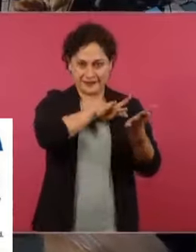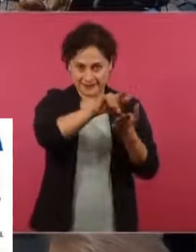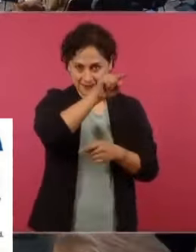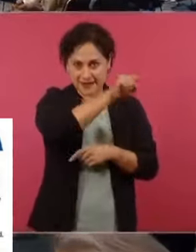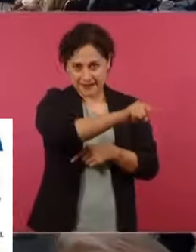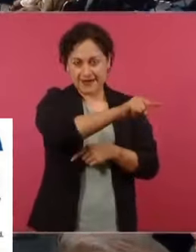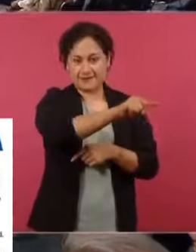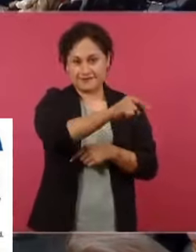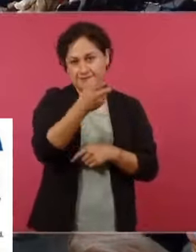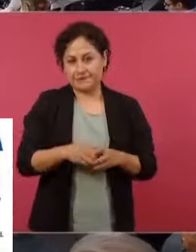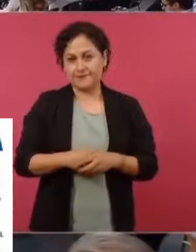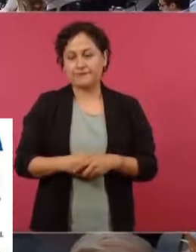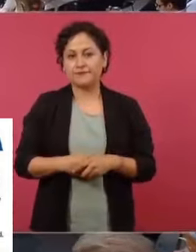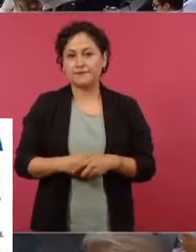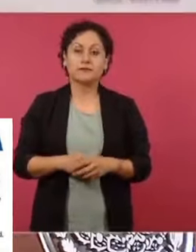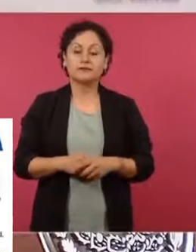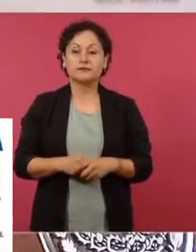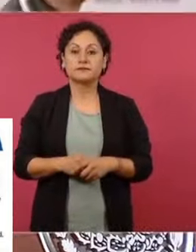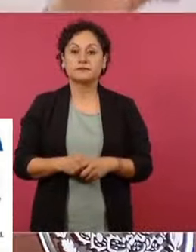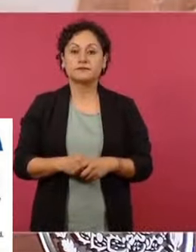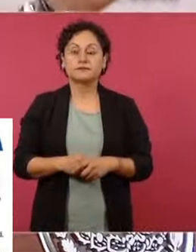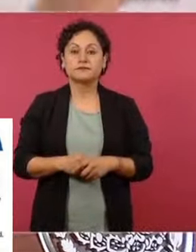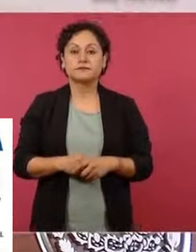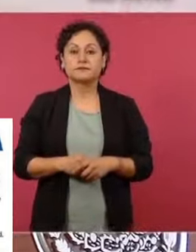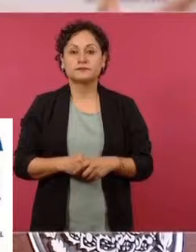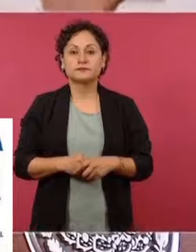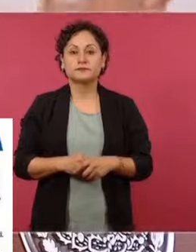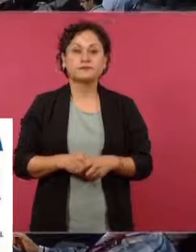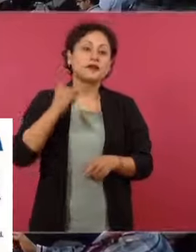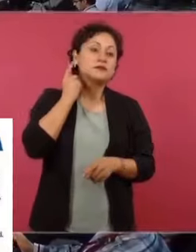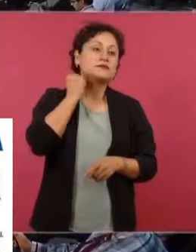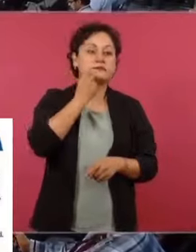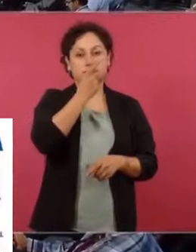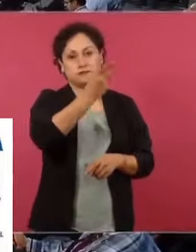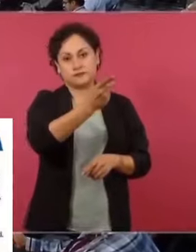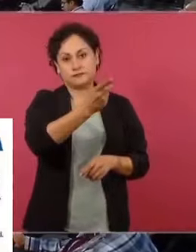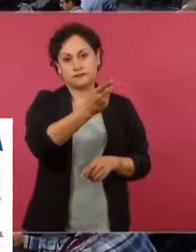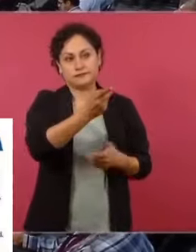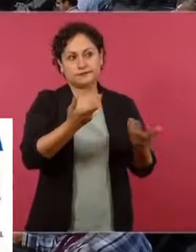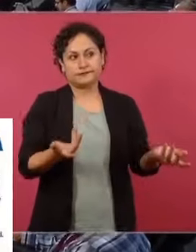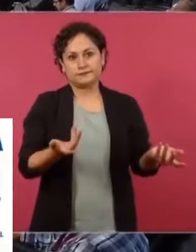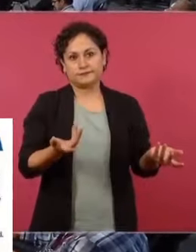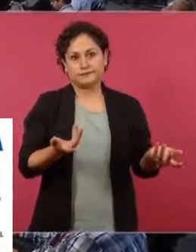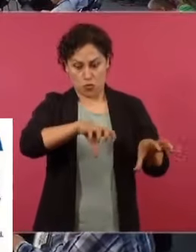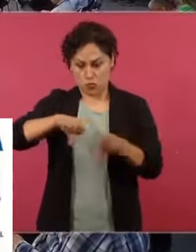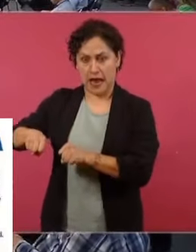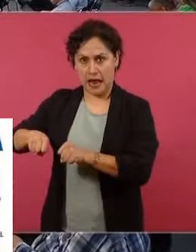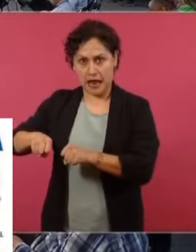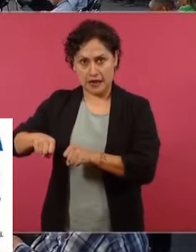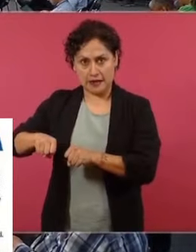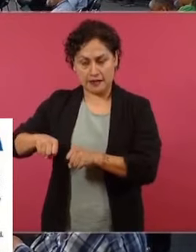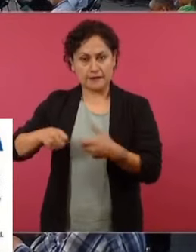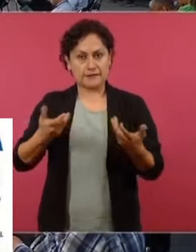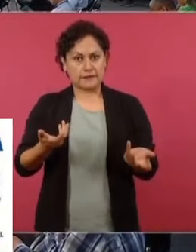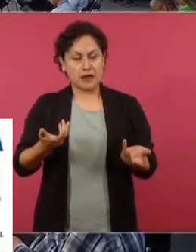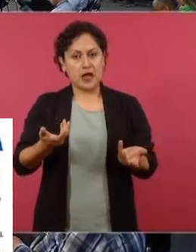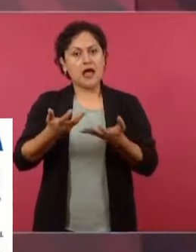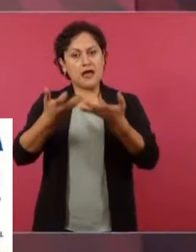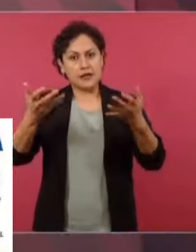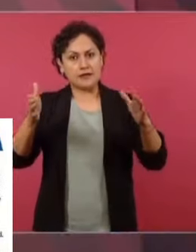en este ecocidio, le dijeron que cómo iba a permitir que expropiáramos nosotros la propiedad